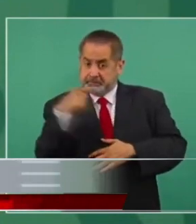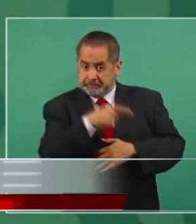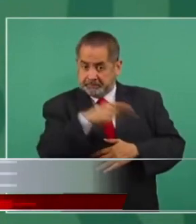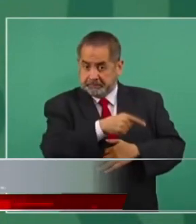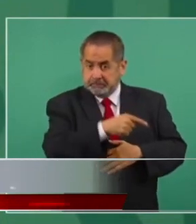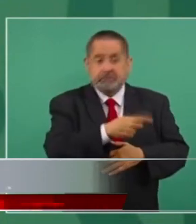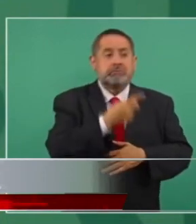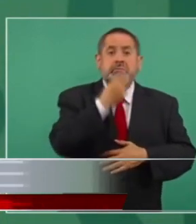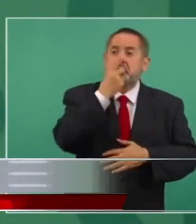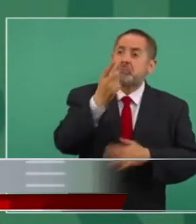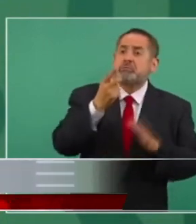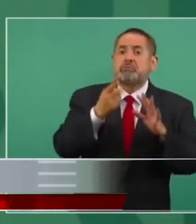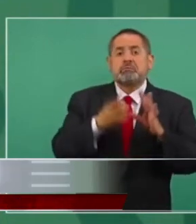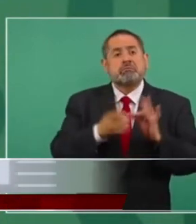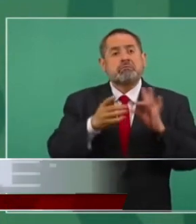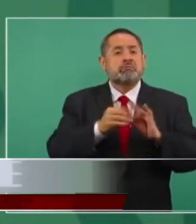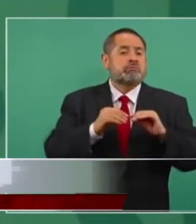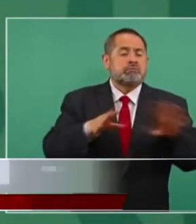que